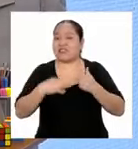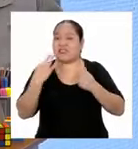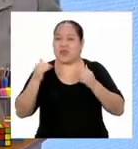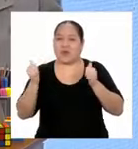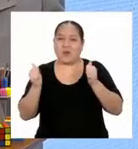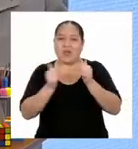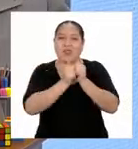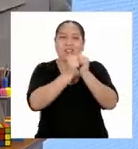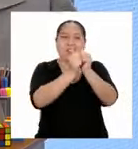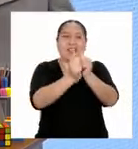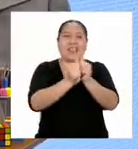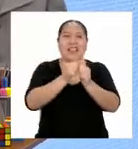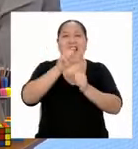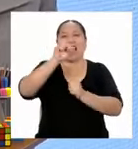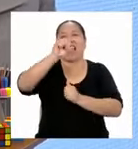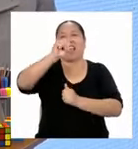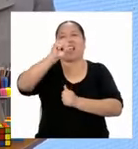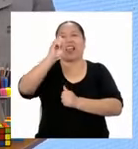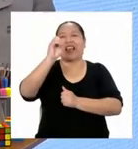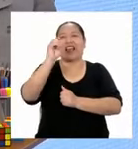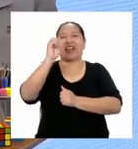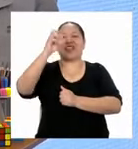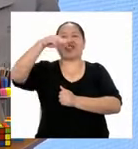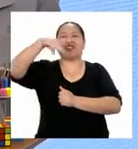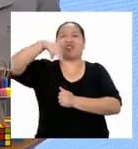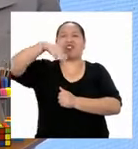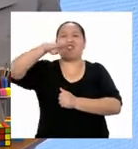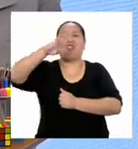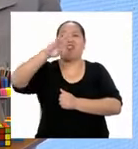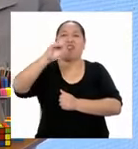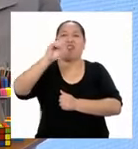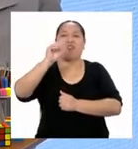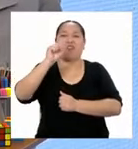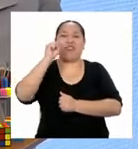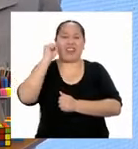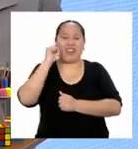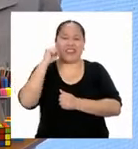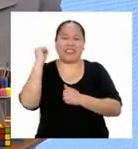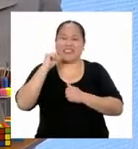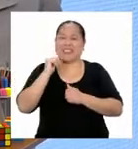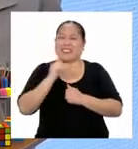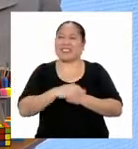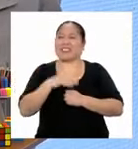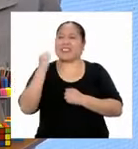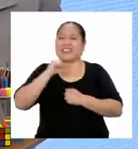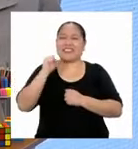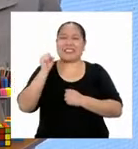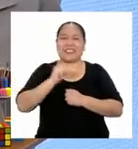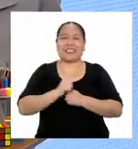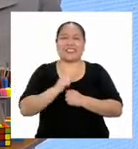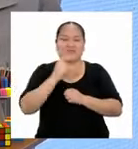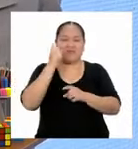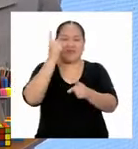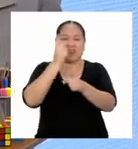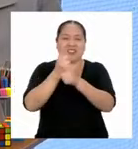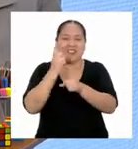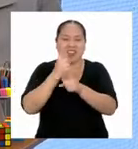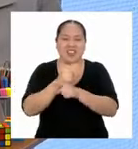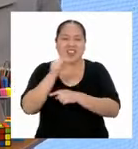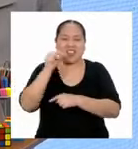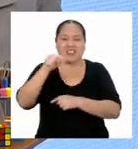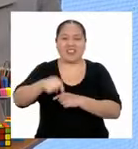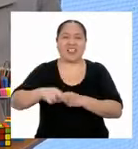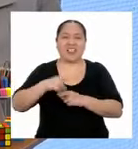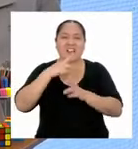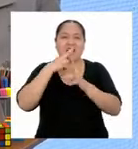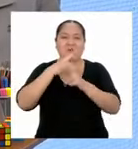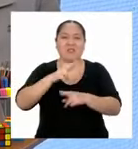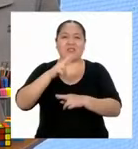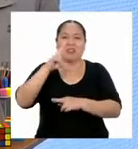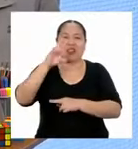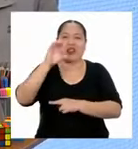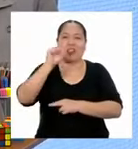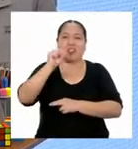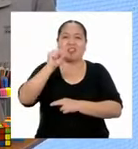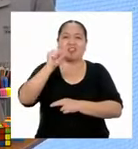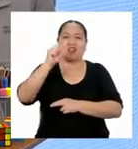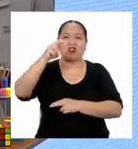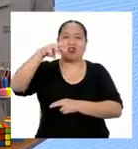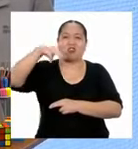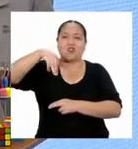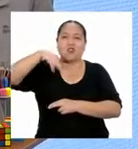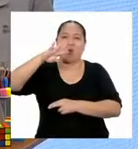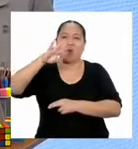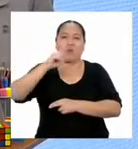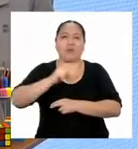¡La sombra! ¡Es la sombra! ¡Efectivamente! ¡Nos referíamos a la sombra! Y dígame, detective